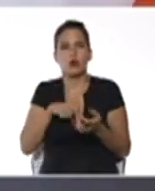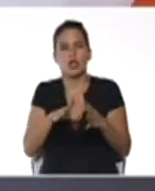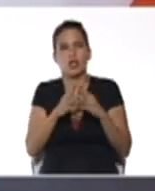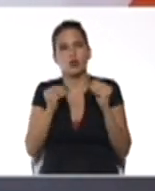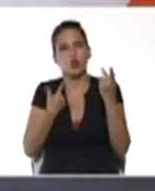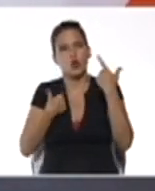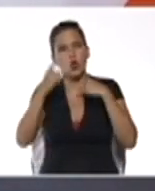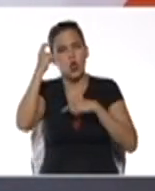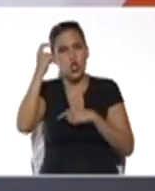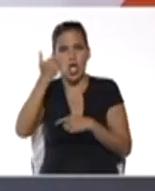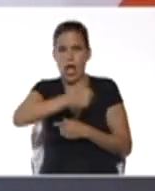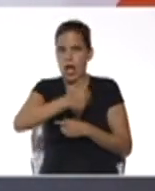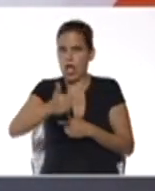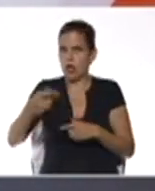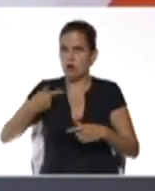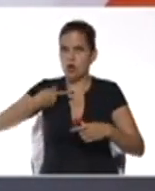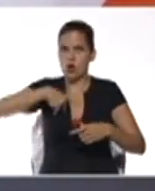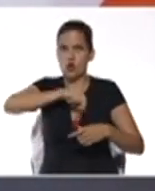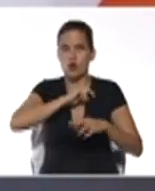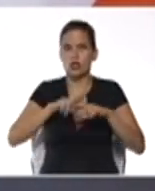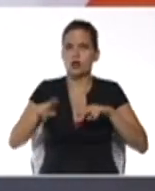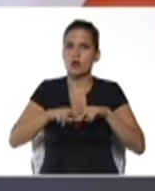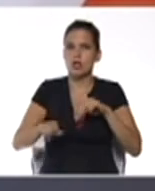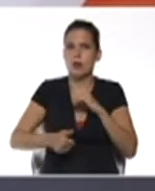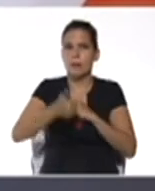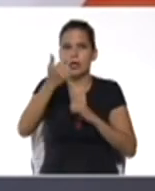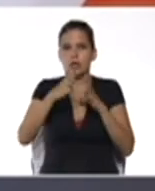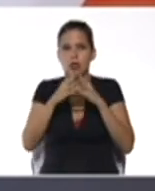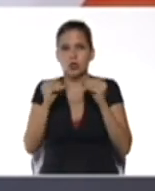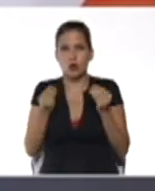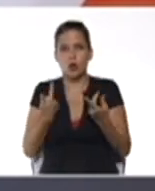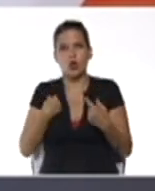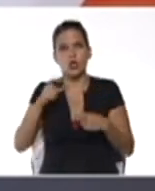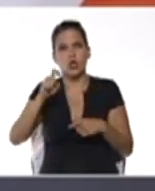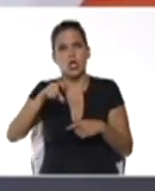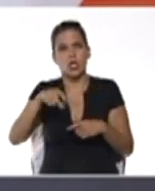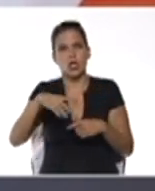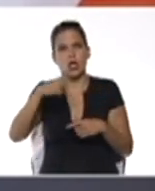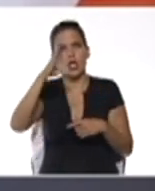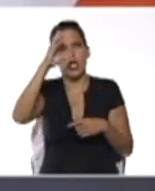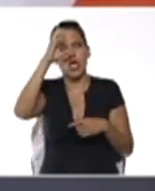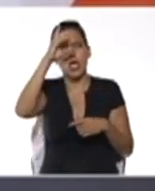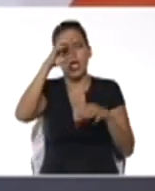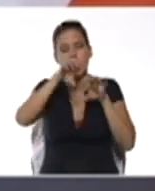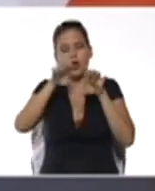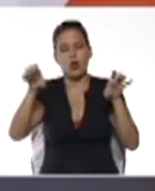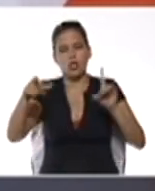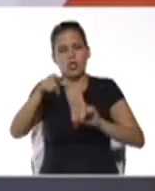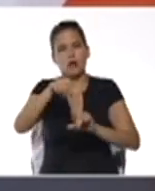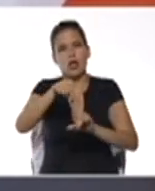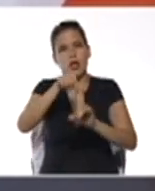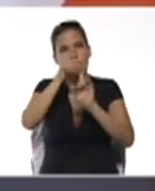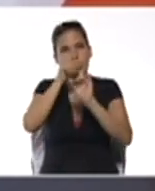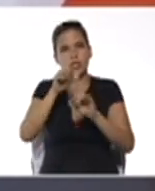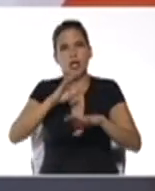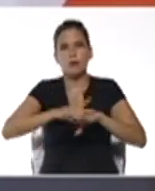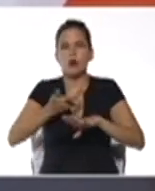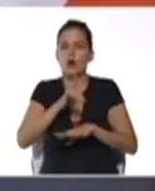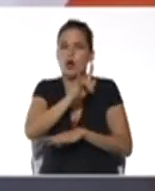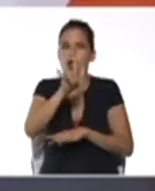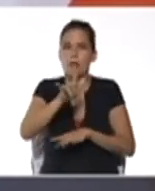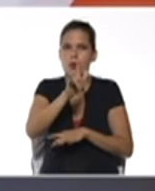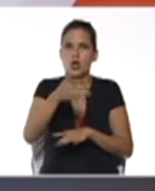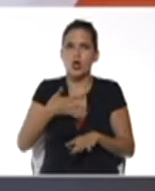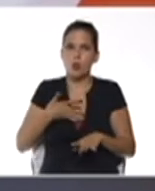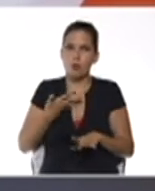día a cada uno de nuestros niños sobre todo a los niños con necesidades educativas especiales porque a través del amor ellos